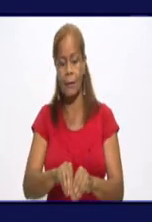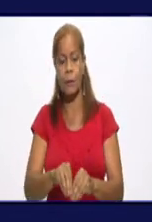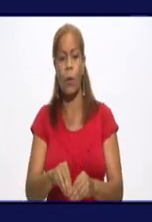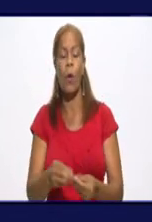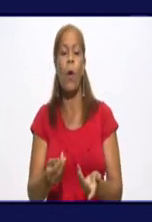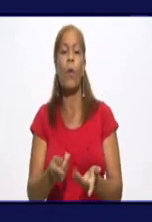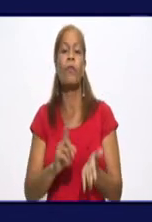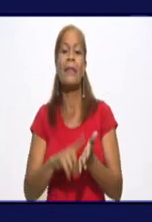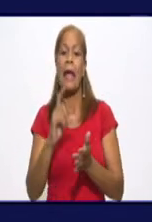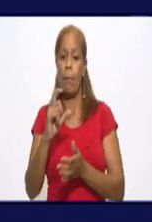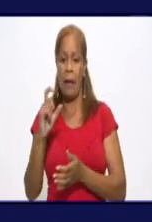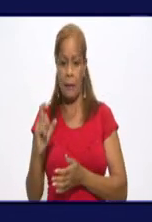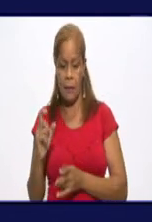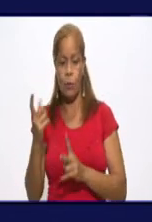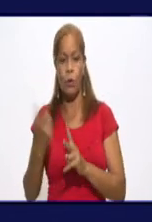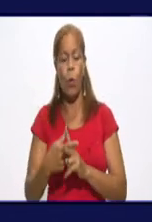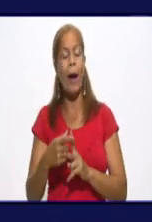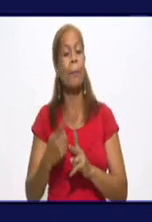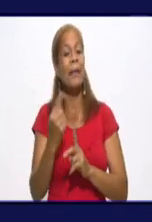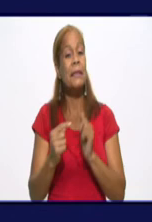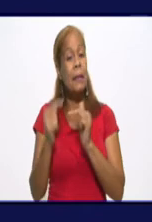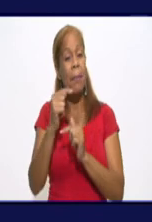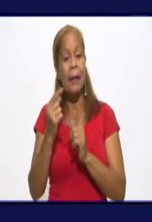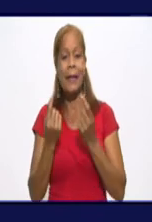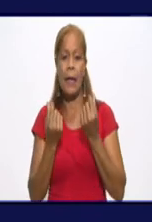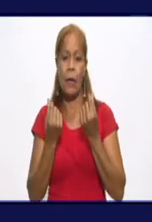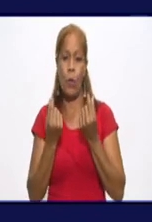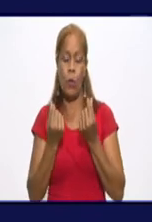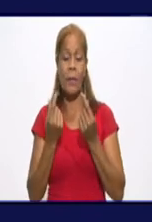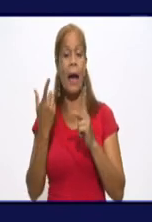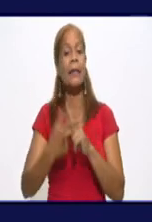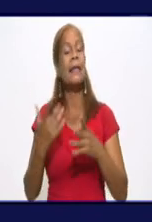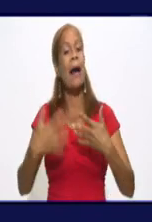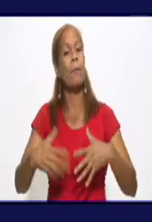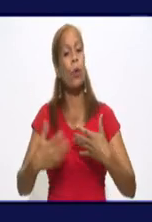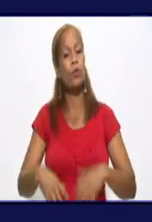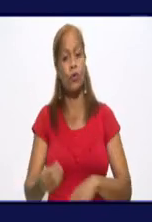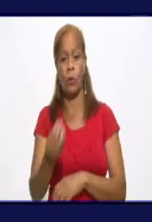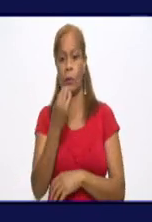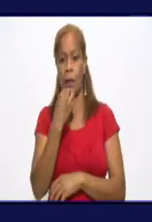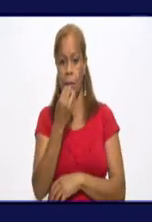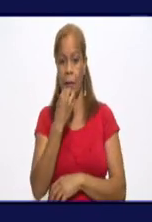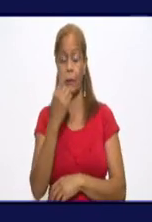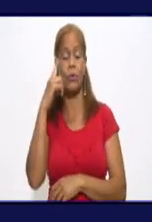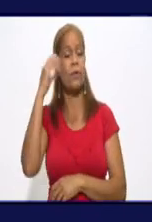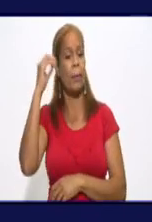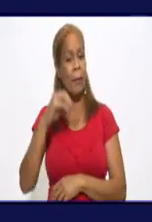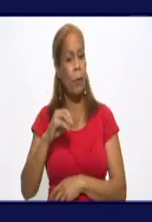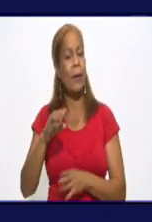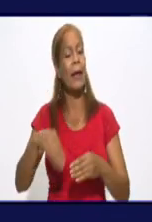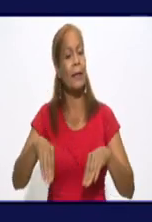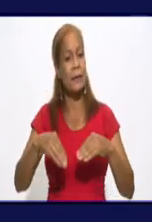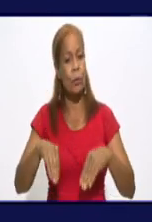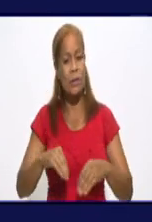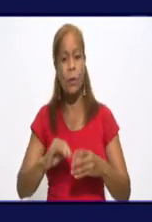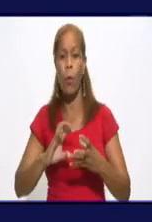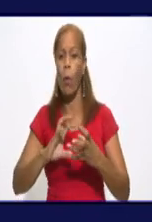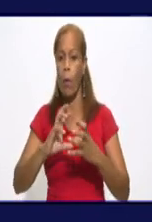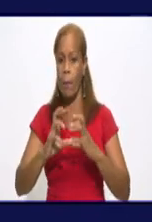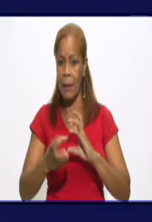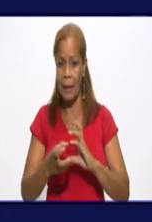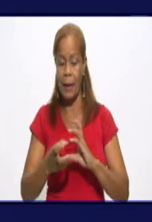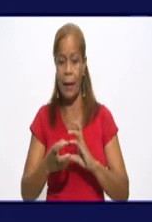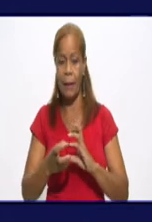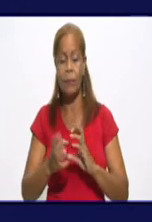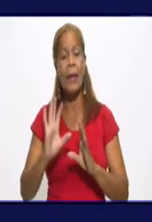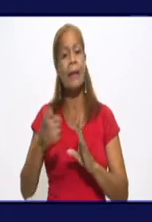temas de la economía y dentro de la economía la producción de alimentos. Complejísimo, la situación, muy compleja la situación de los suministros